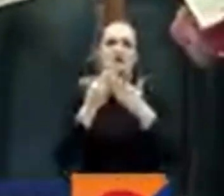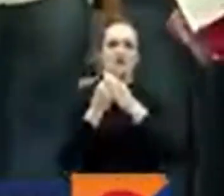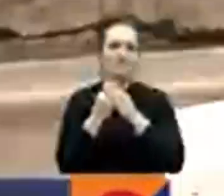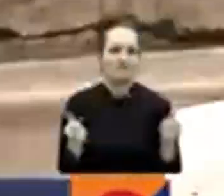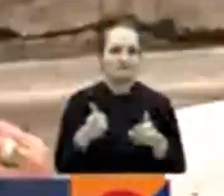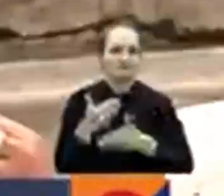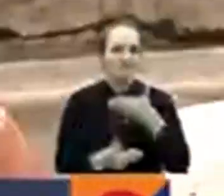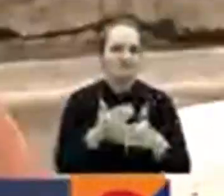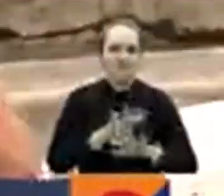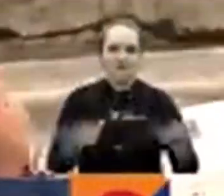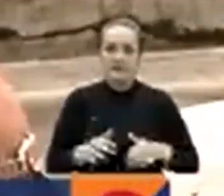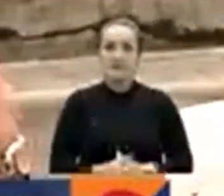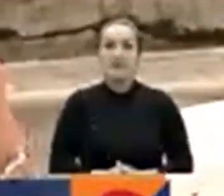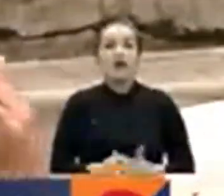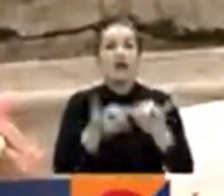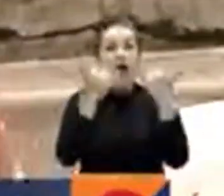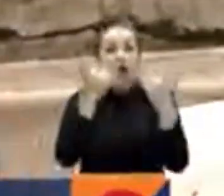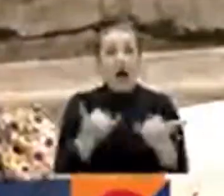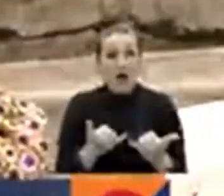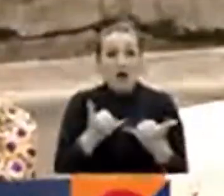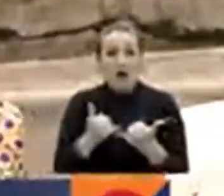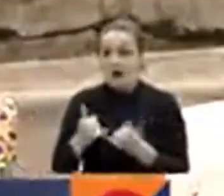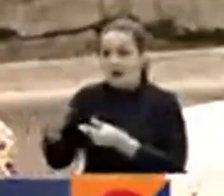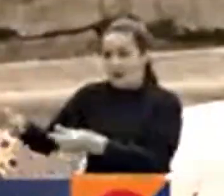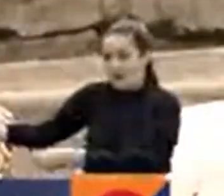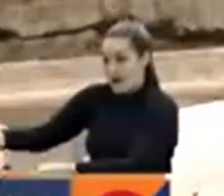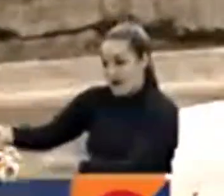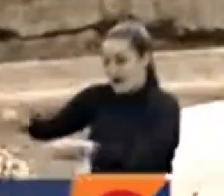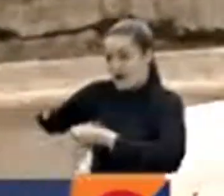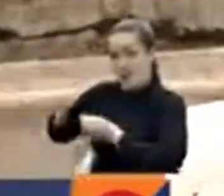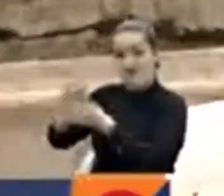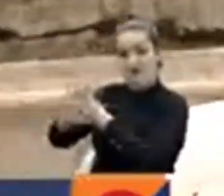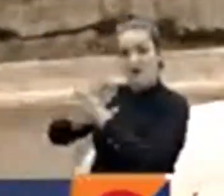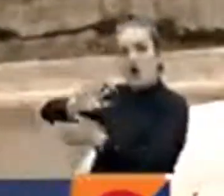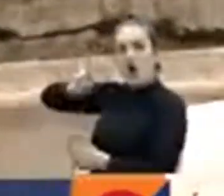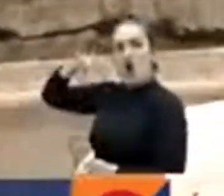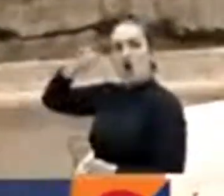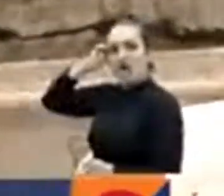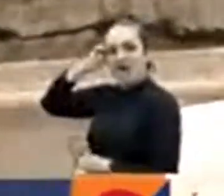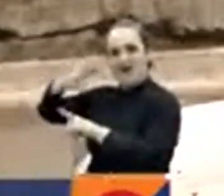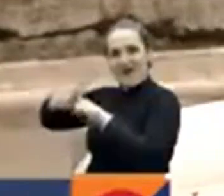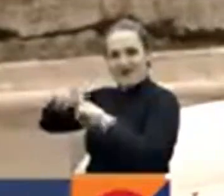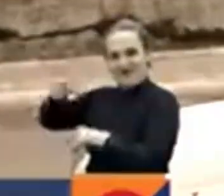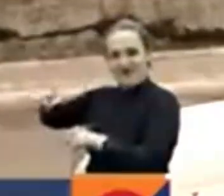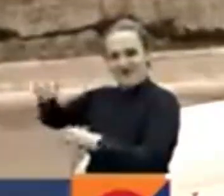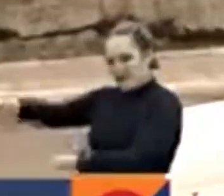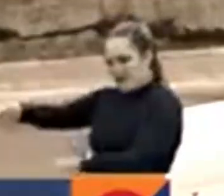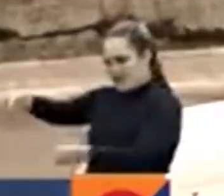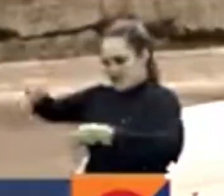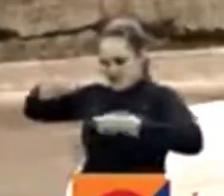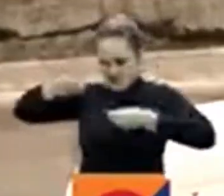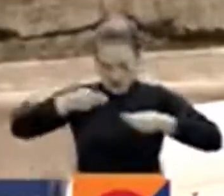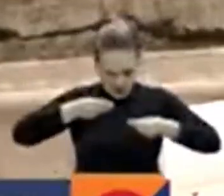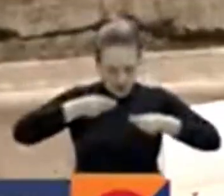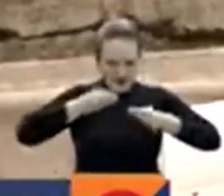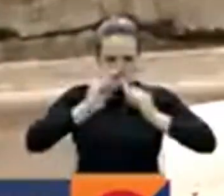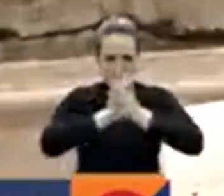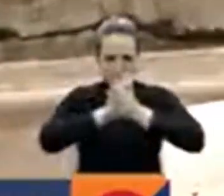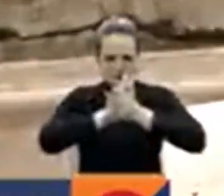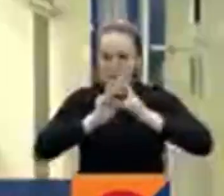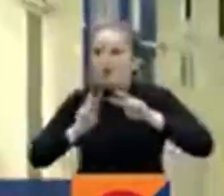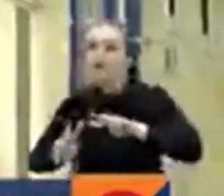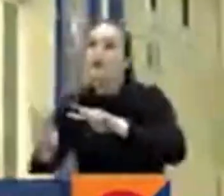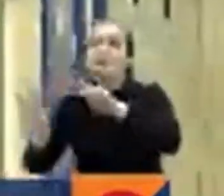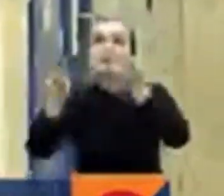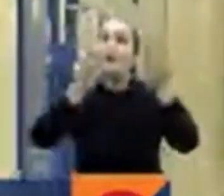liquidación. Esto fue lo que entregó el gobierno anterior y nosotros recibimos un sistema con EPS